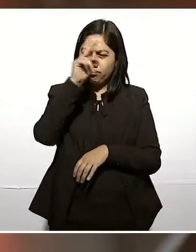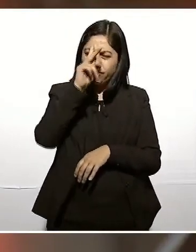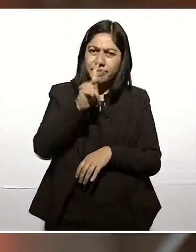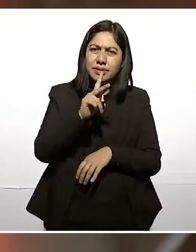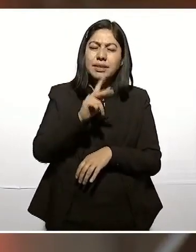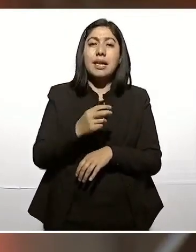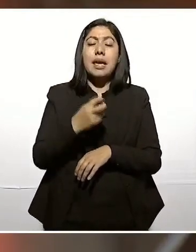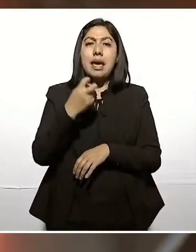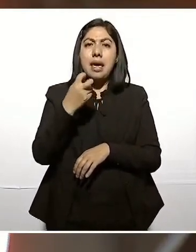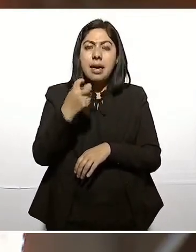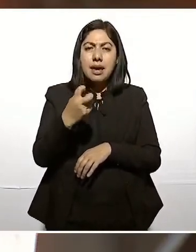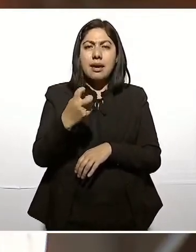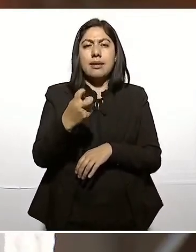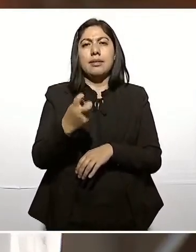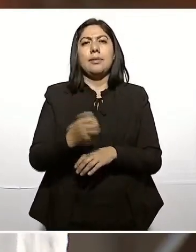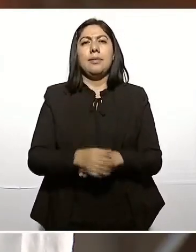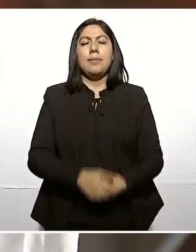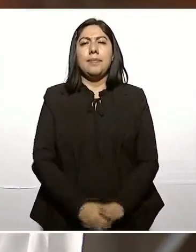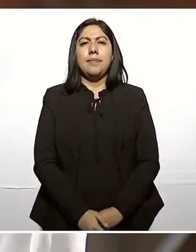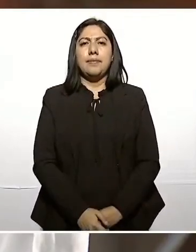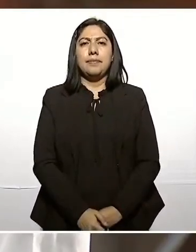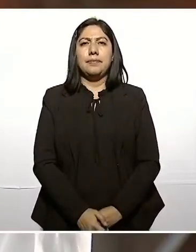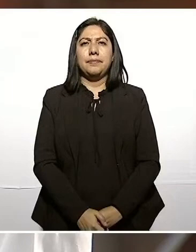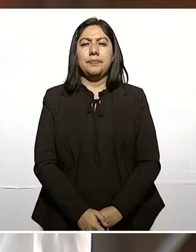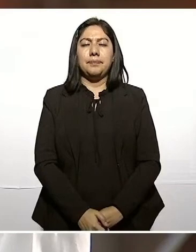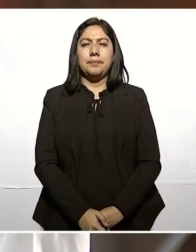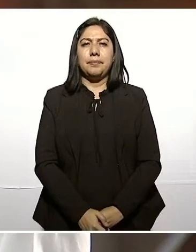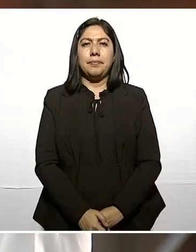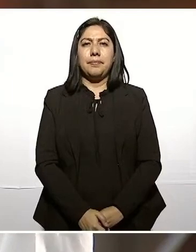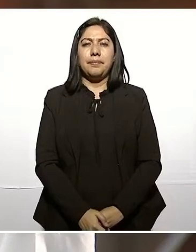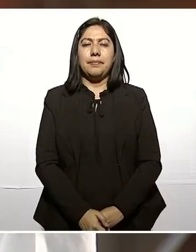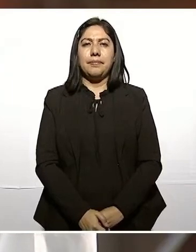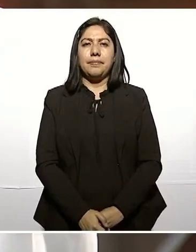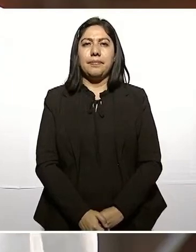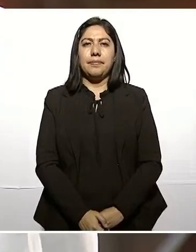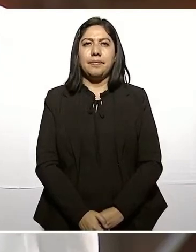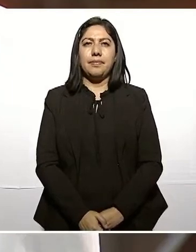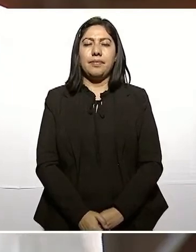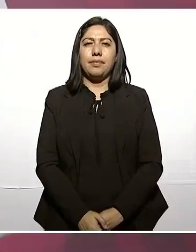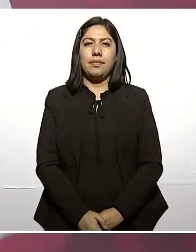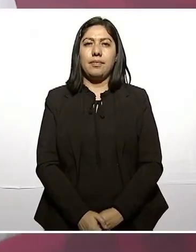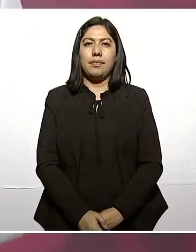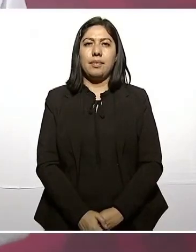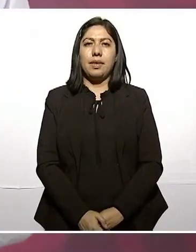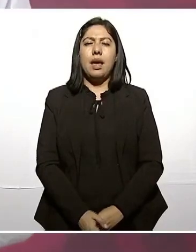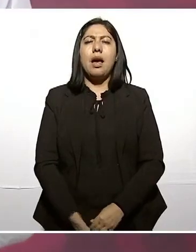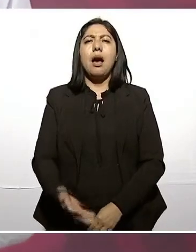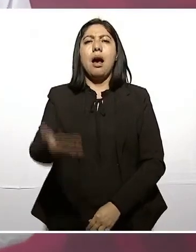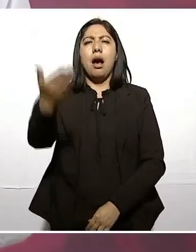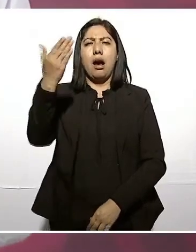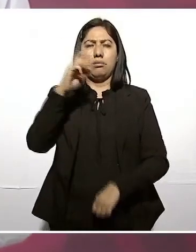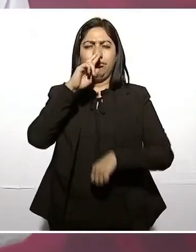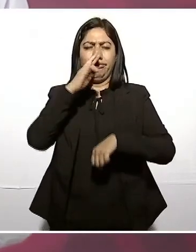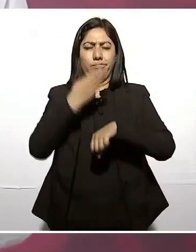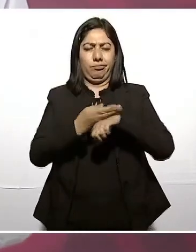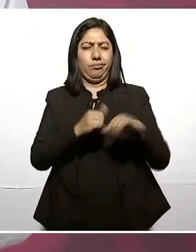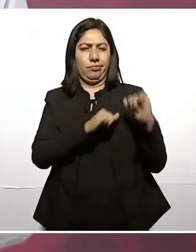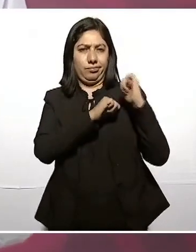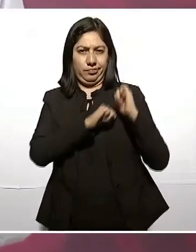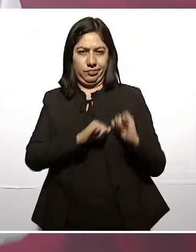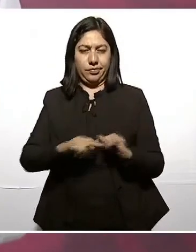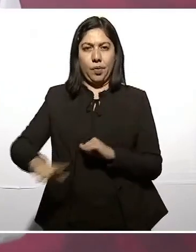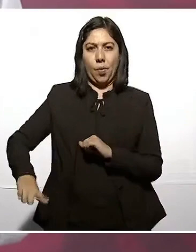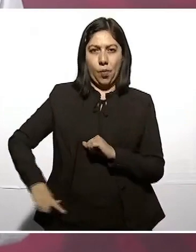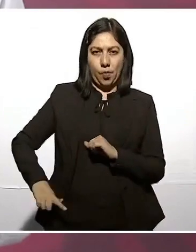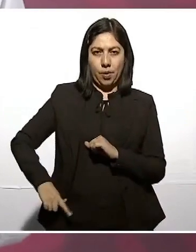Y estaba encargado de gobernación